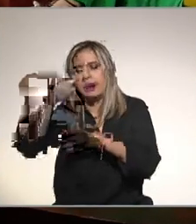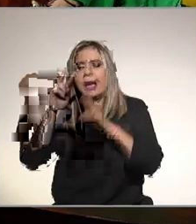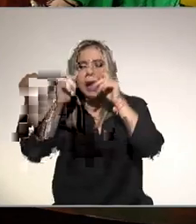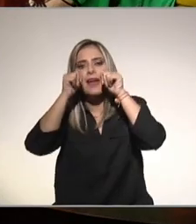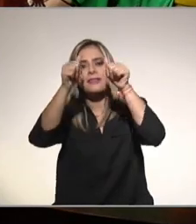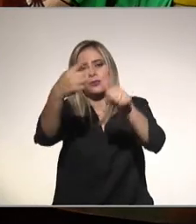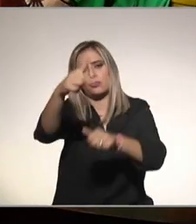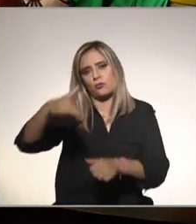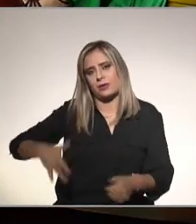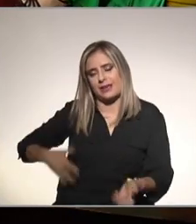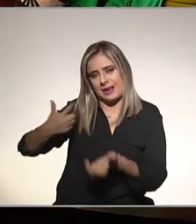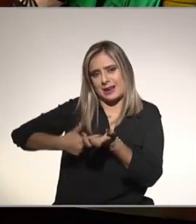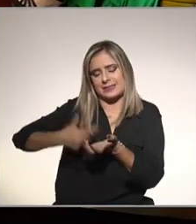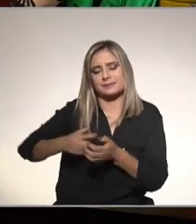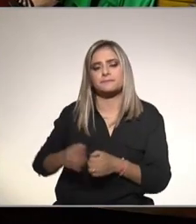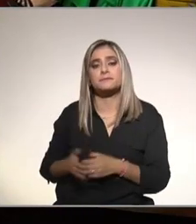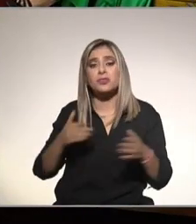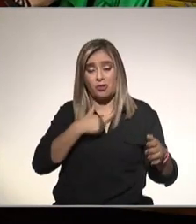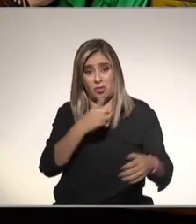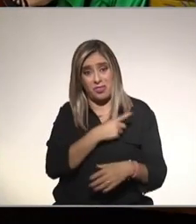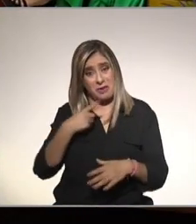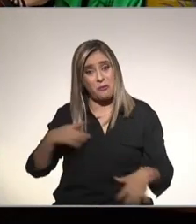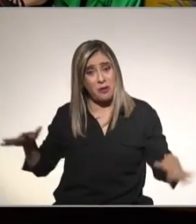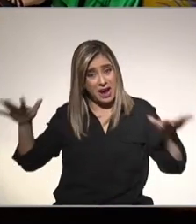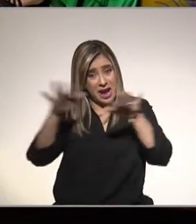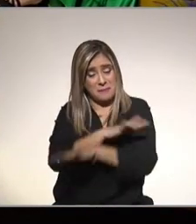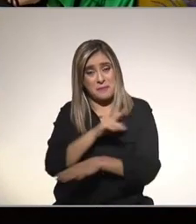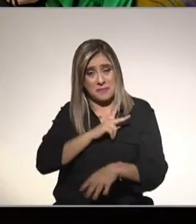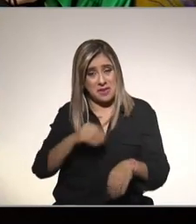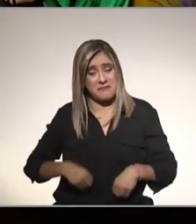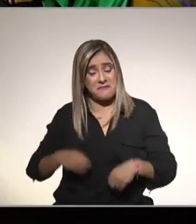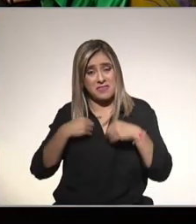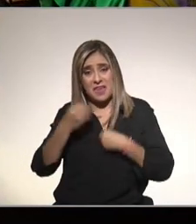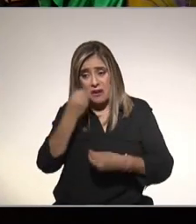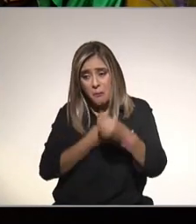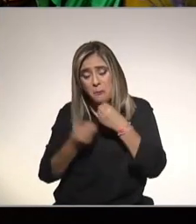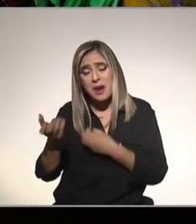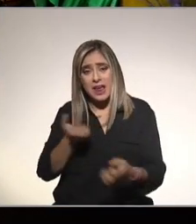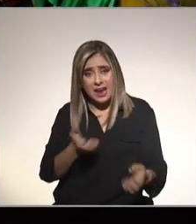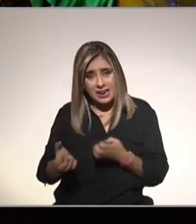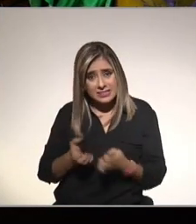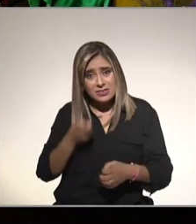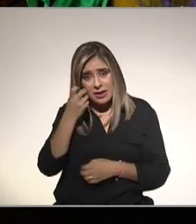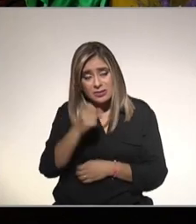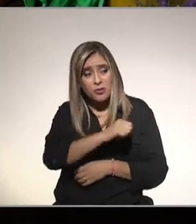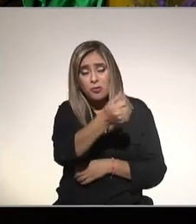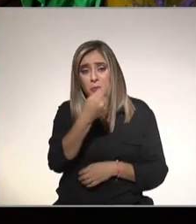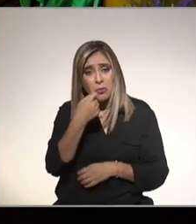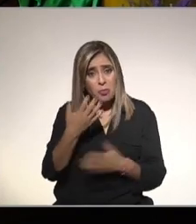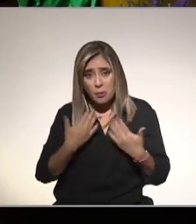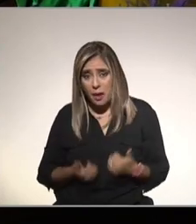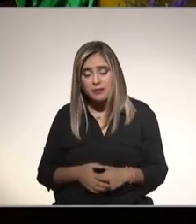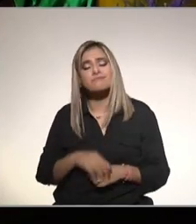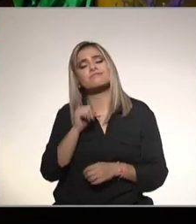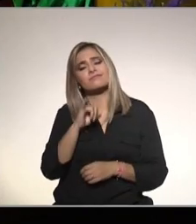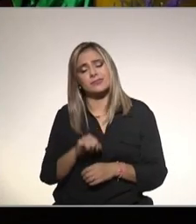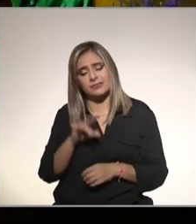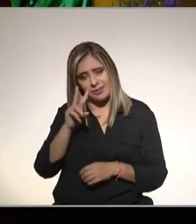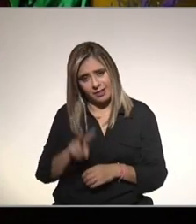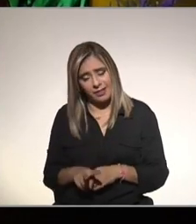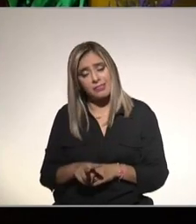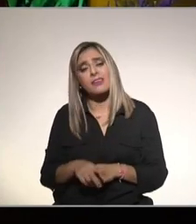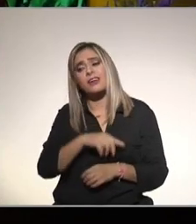a fuerzas tengo que cambiar mi estilo de vida ¿de verdad no existe ningún medicamento? sí es algo que de hecho es